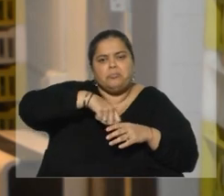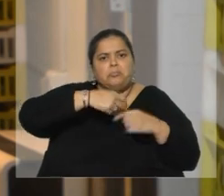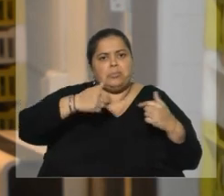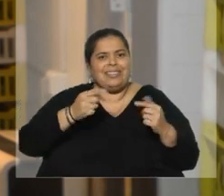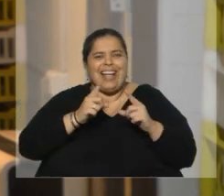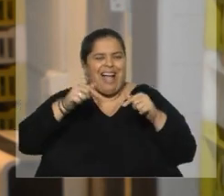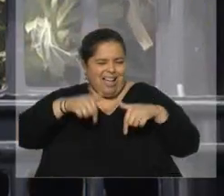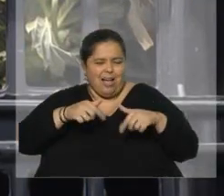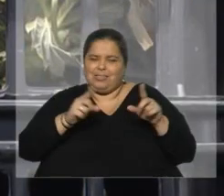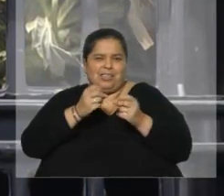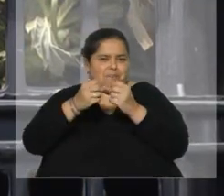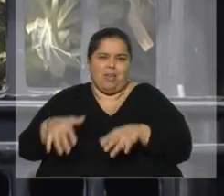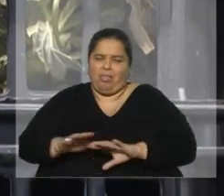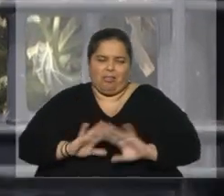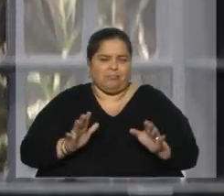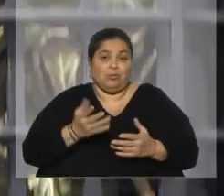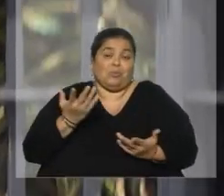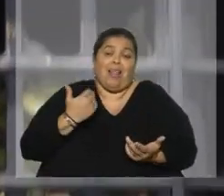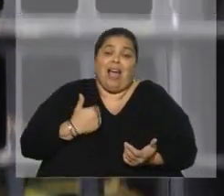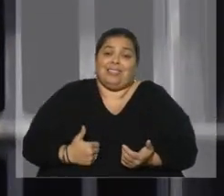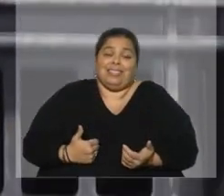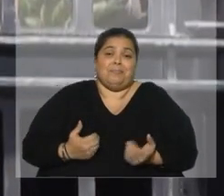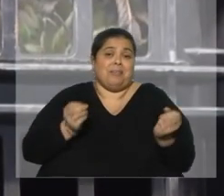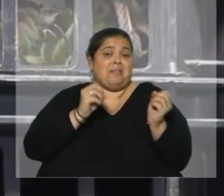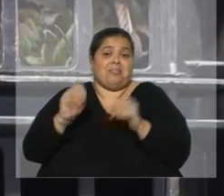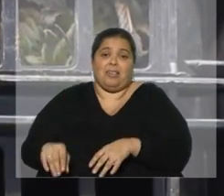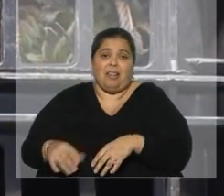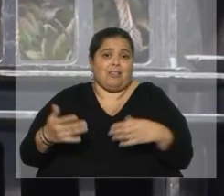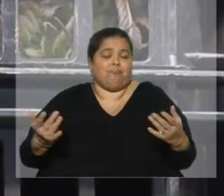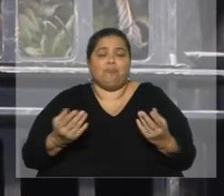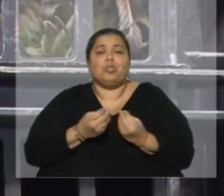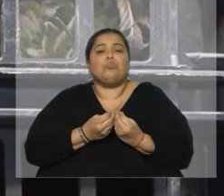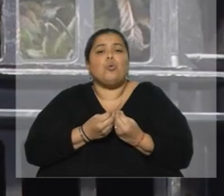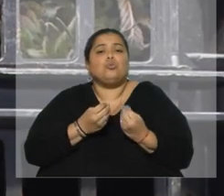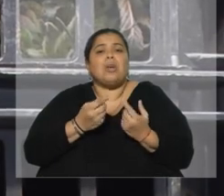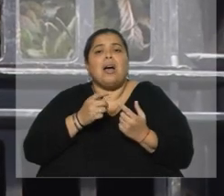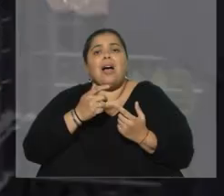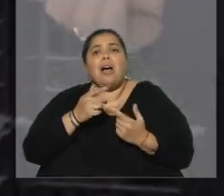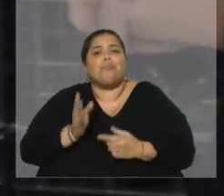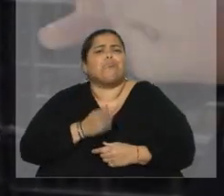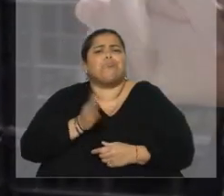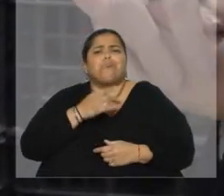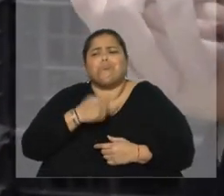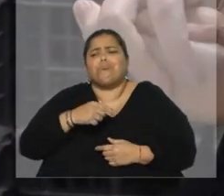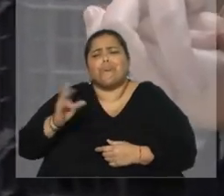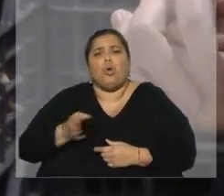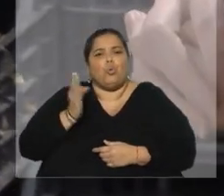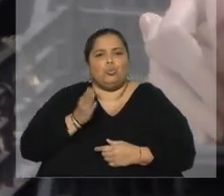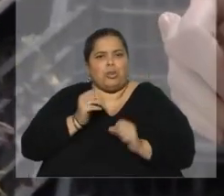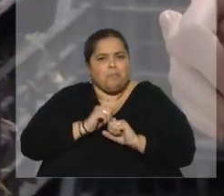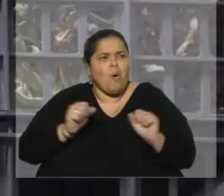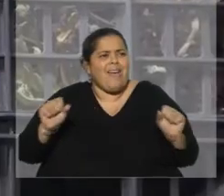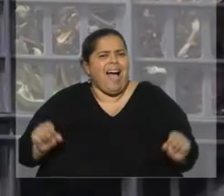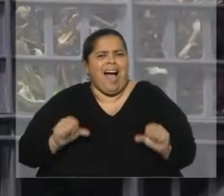no está teniendo salida, y es una pena porque, porque bueno, hay una cantidad gigantesca, hay productores y empresas que están